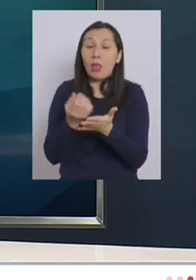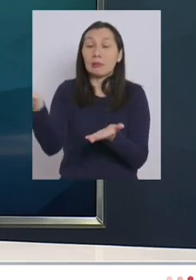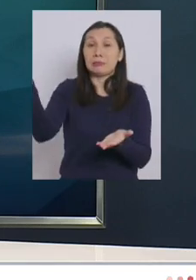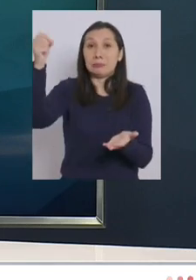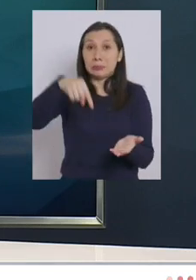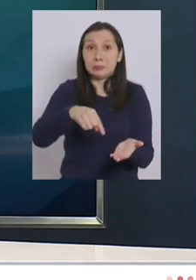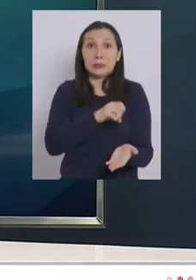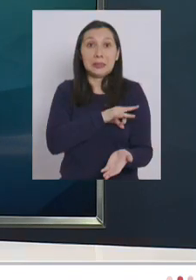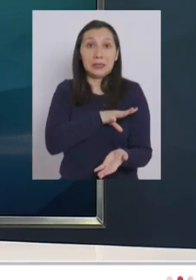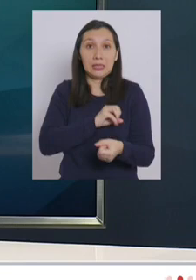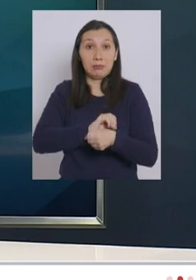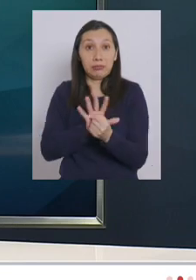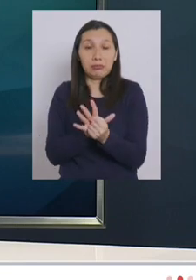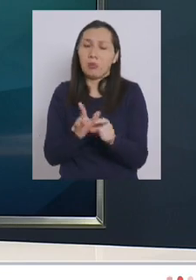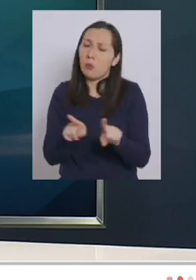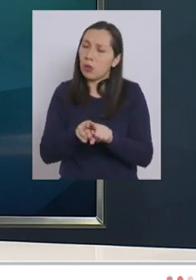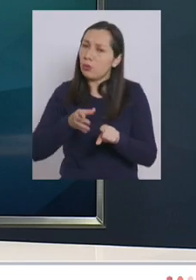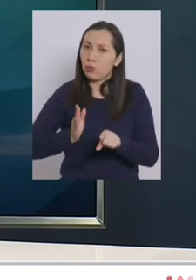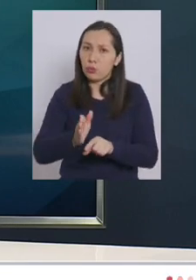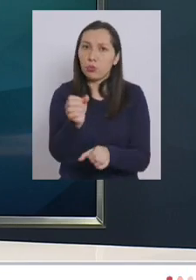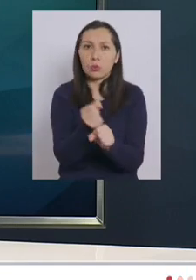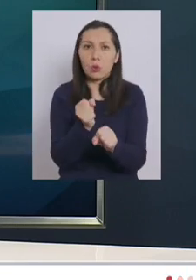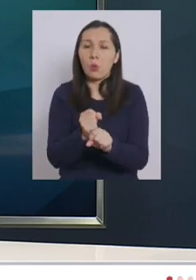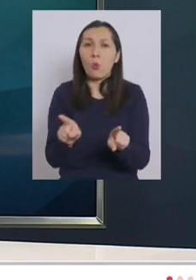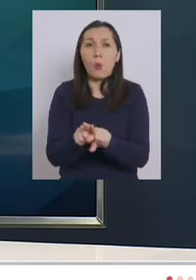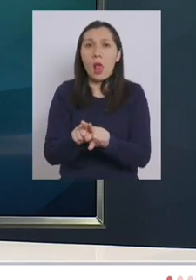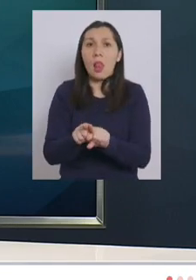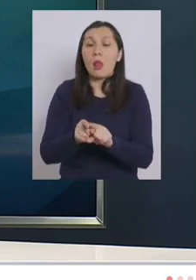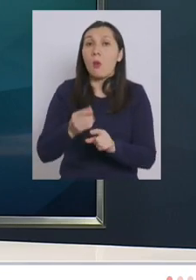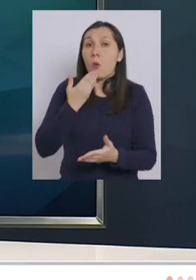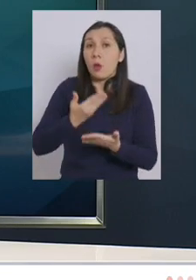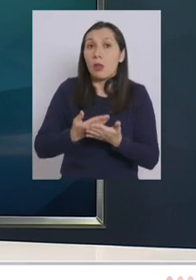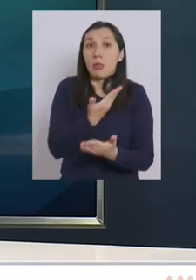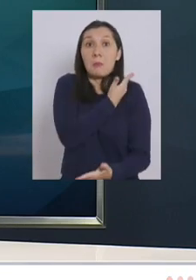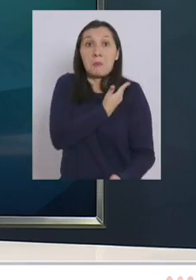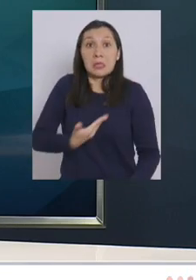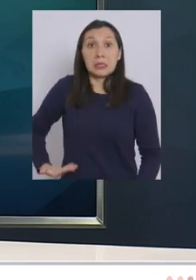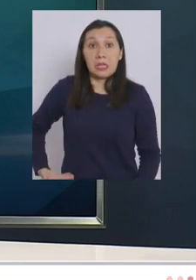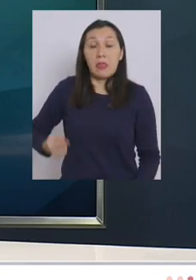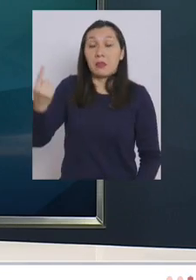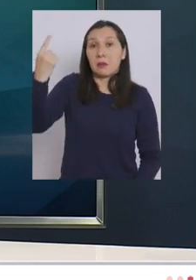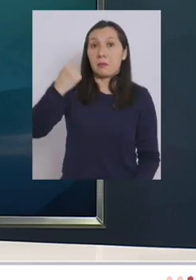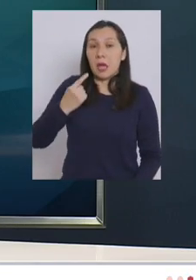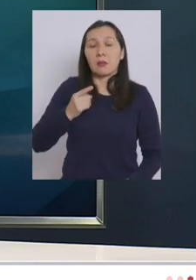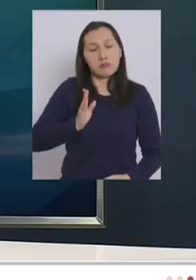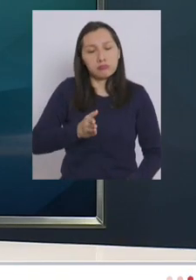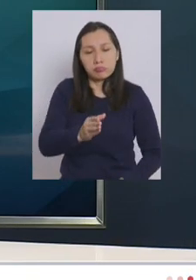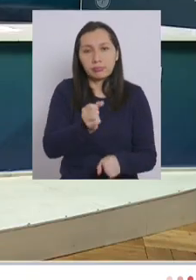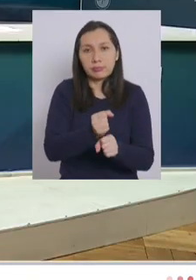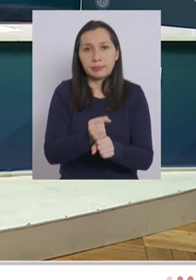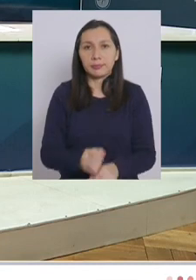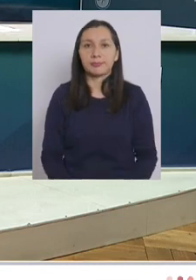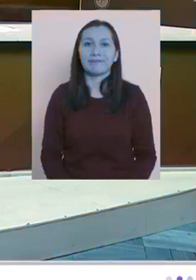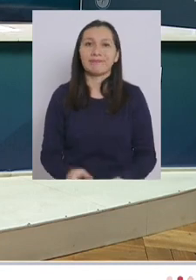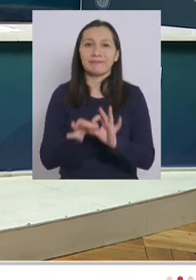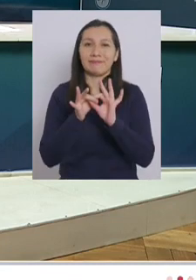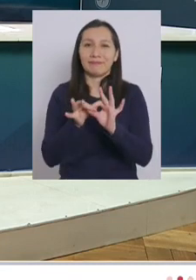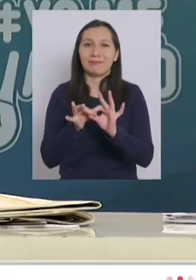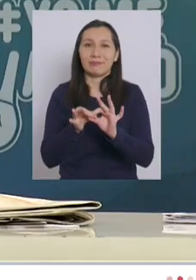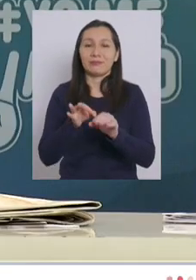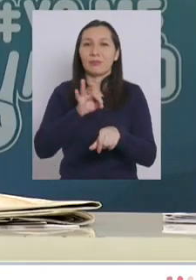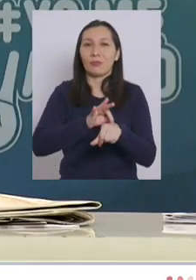y vamos a seguir trabajando mientras el presidente de la república lo determine muchas gracias